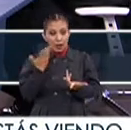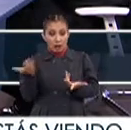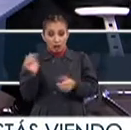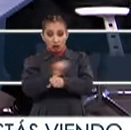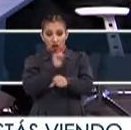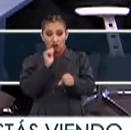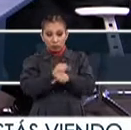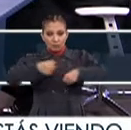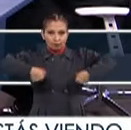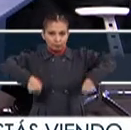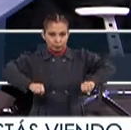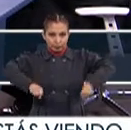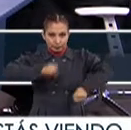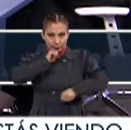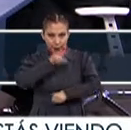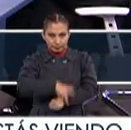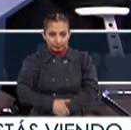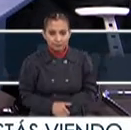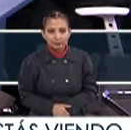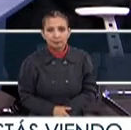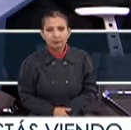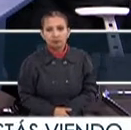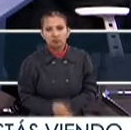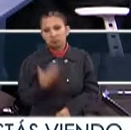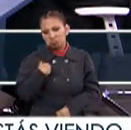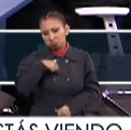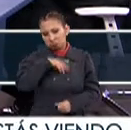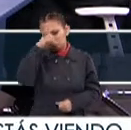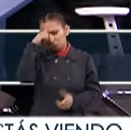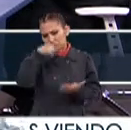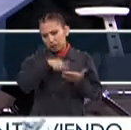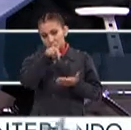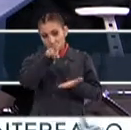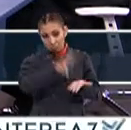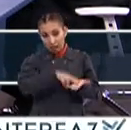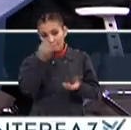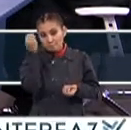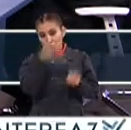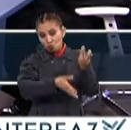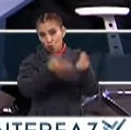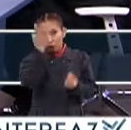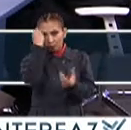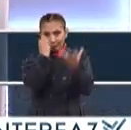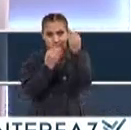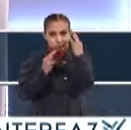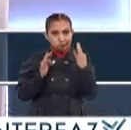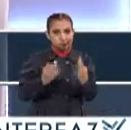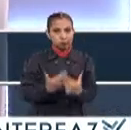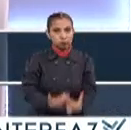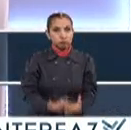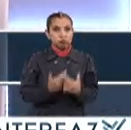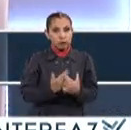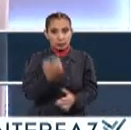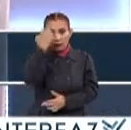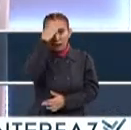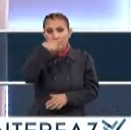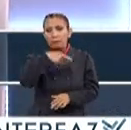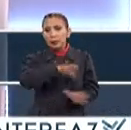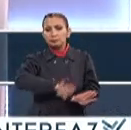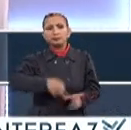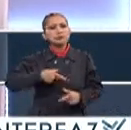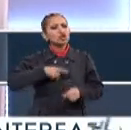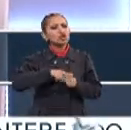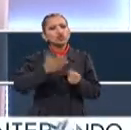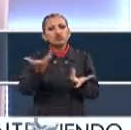automóvil La motocicleta Asumimos Asumimos que Fue una riqueza académica El haber obtenido Esta experiencia Pero en lo